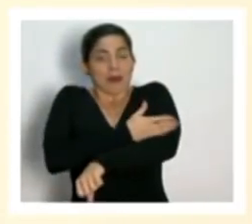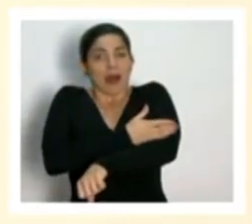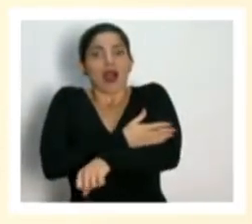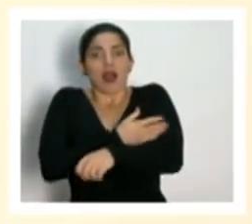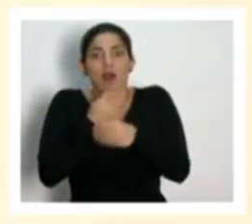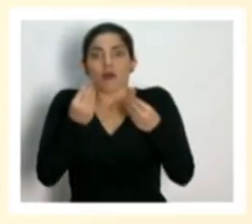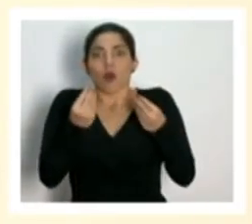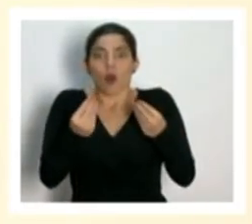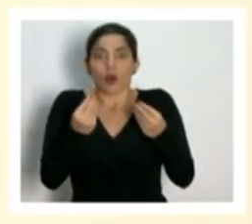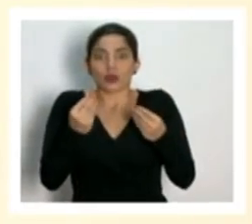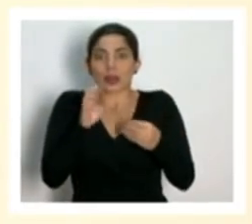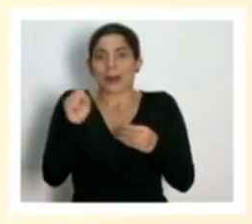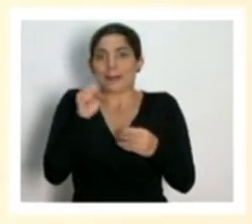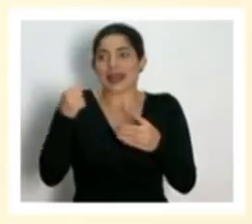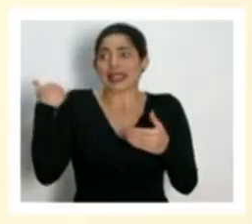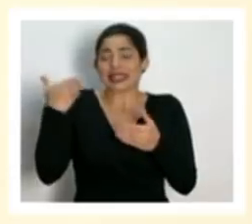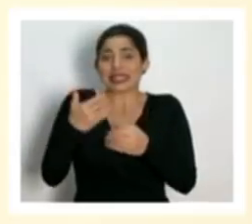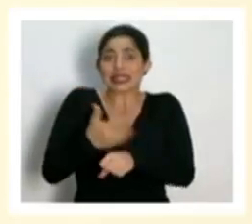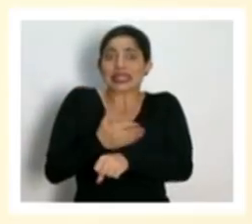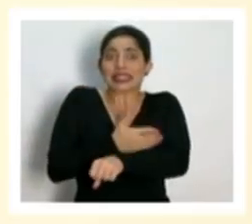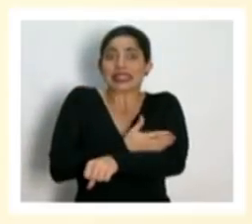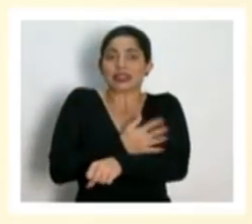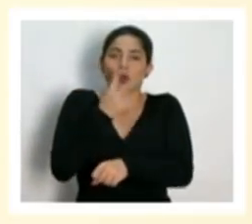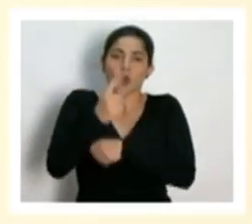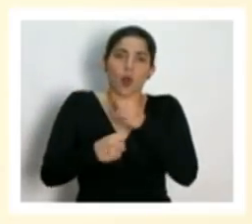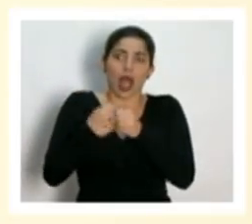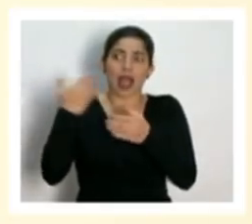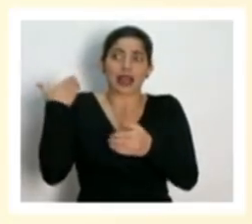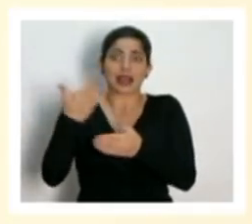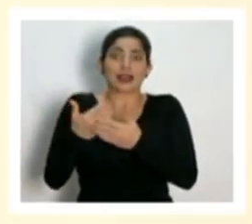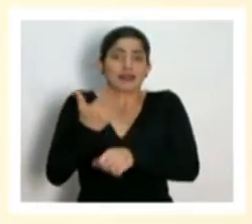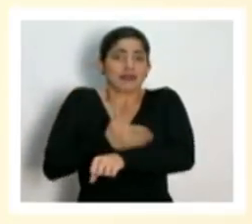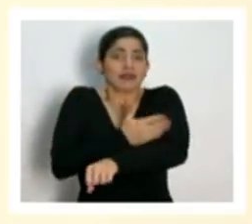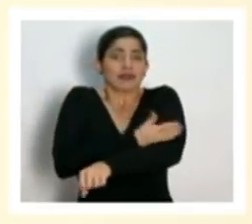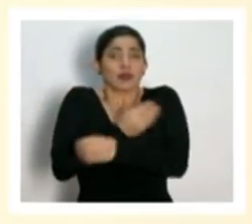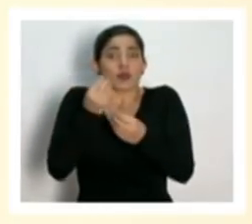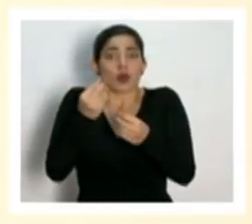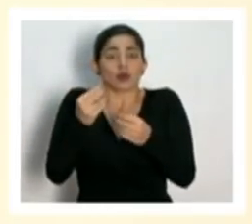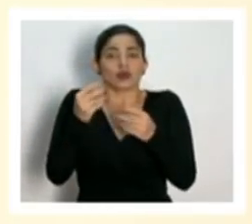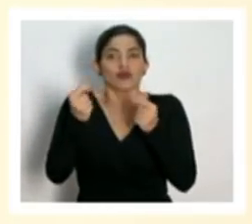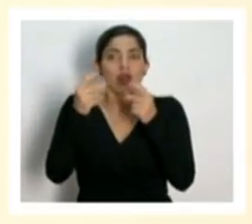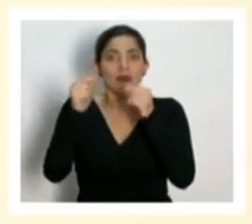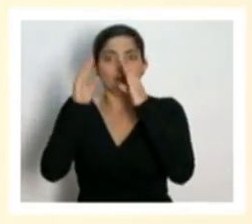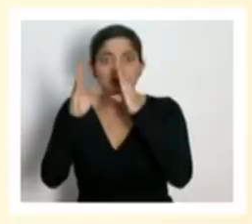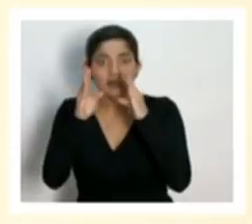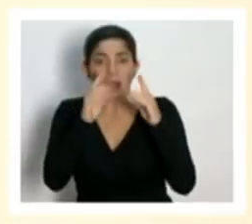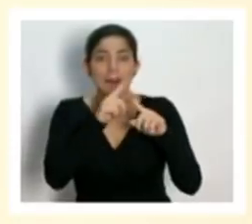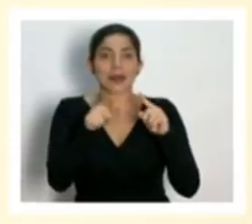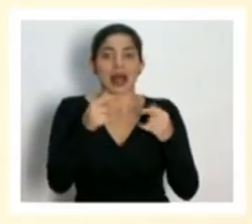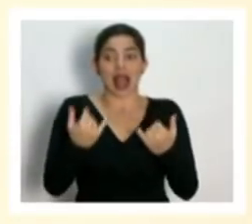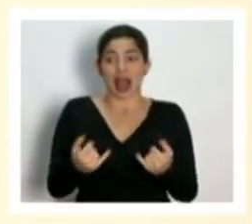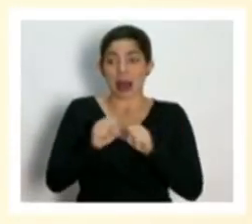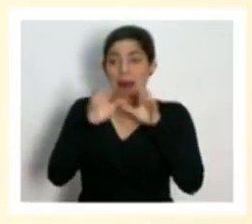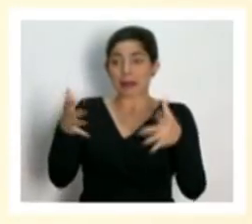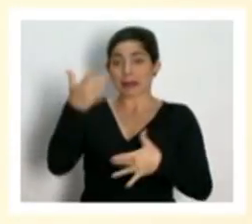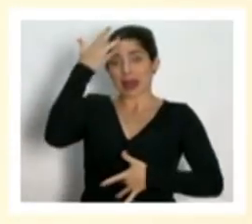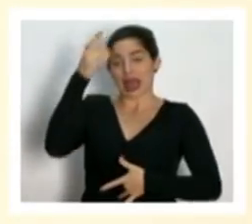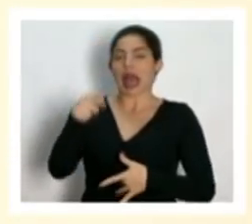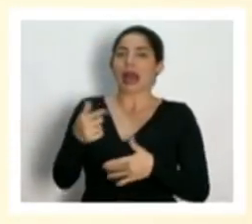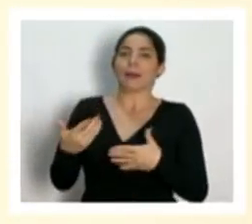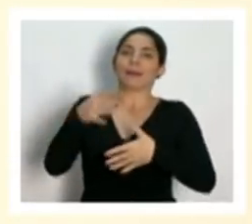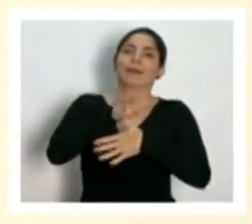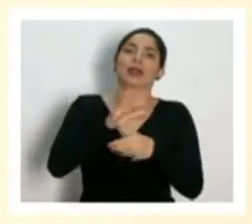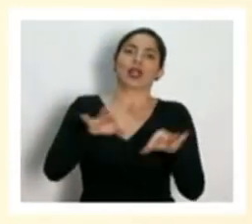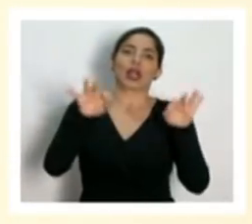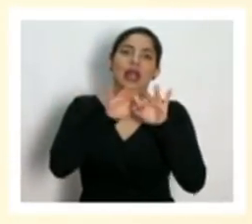los últimos meses y último año. Pero bueno, la prioridad es esta pandemia. Y con eso nosotros